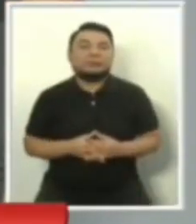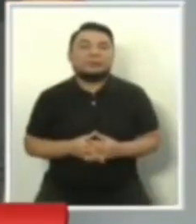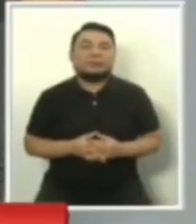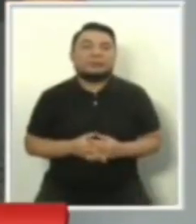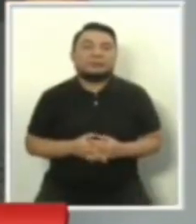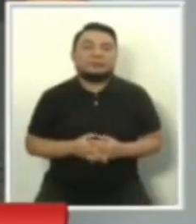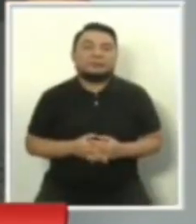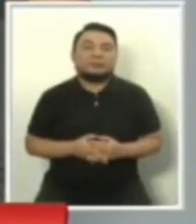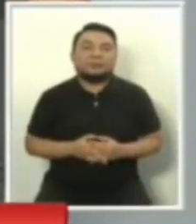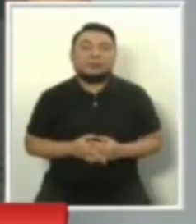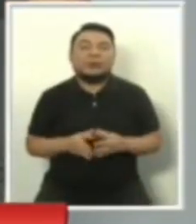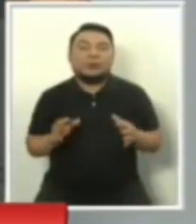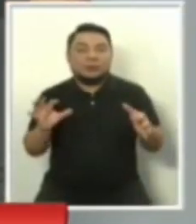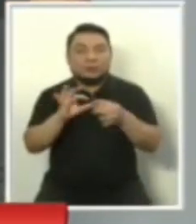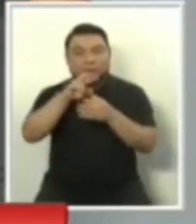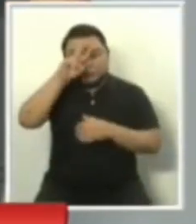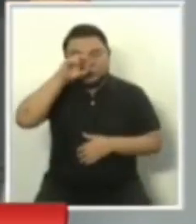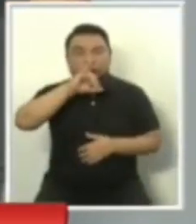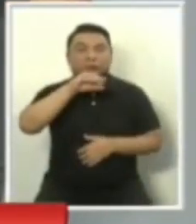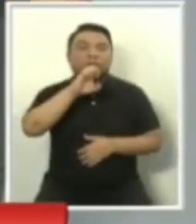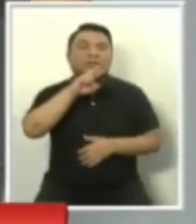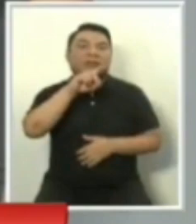Unión por el Perú, José Vega.